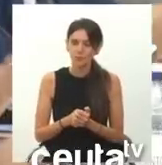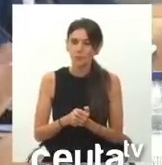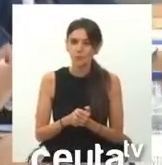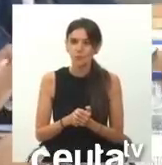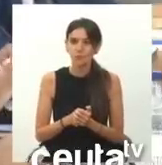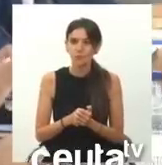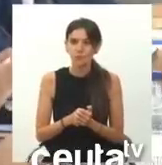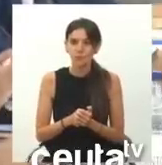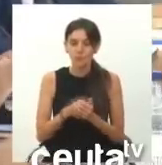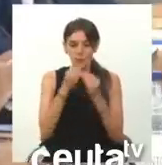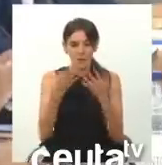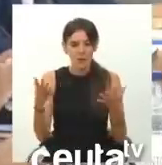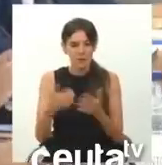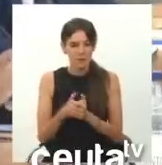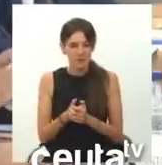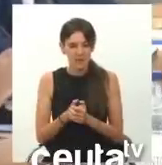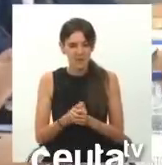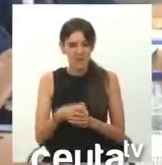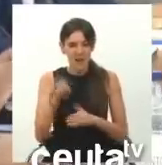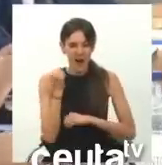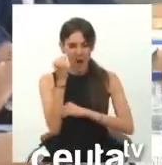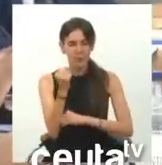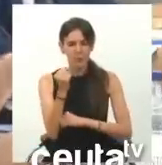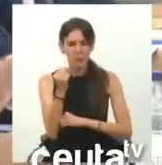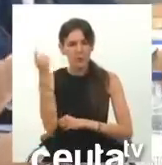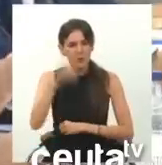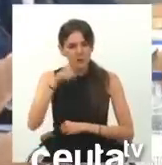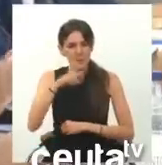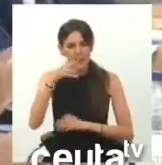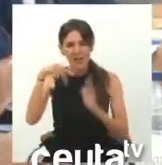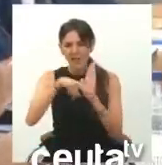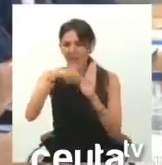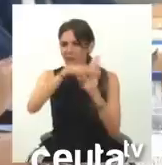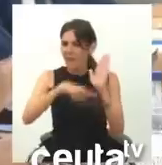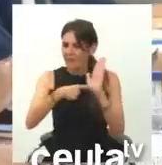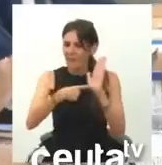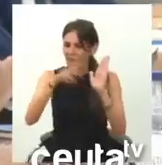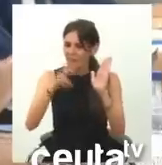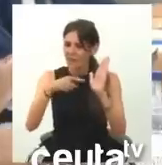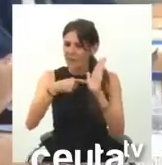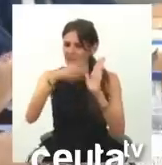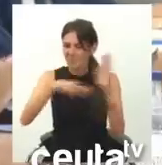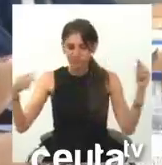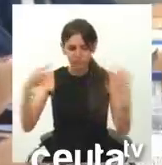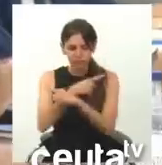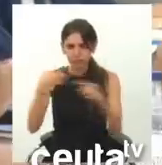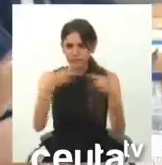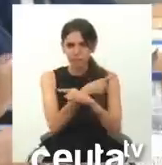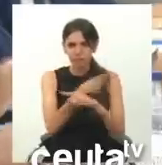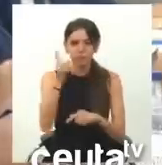Y este apoyo también refleja una serie de contradicciones,